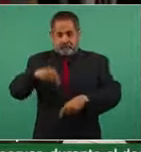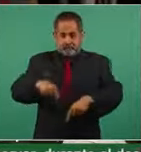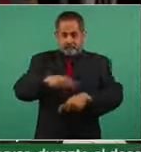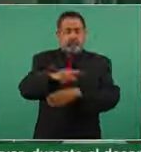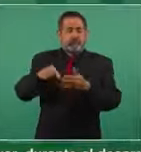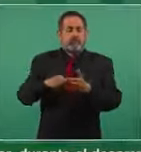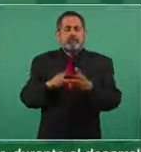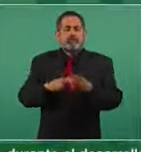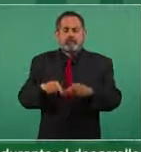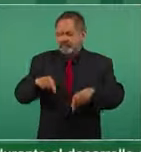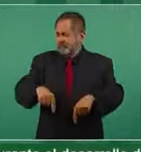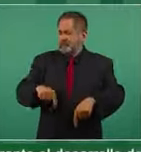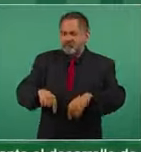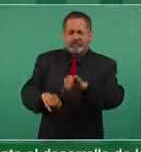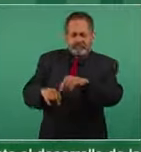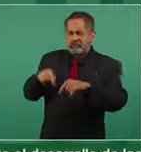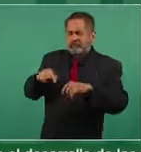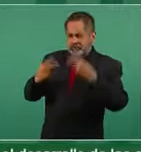Palacio Nacional. Sí, aquí.